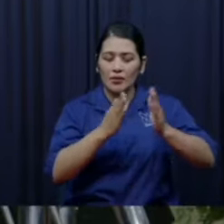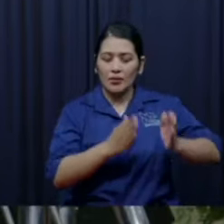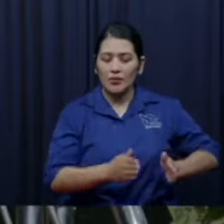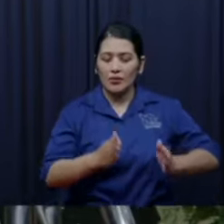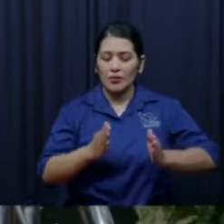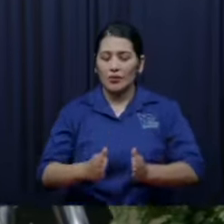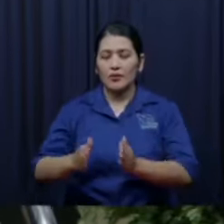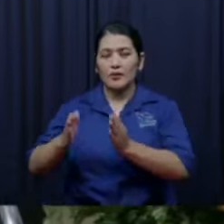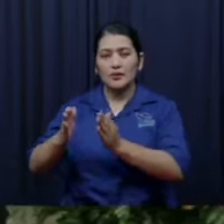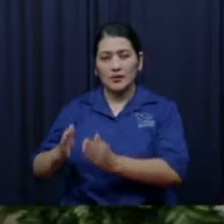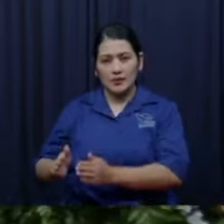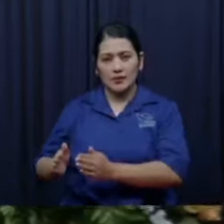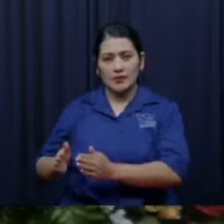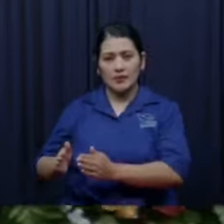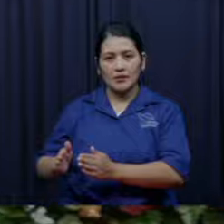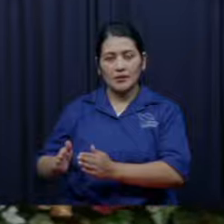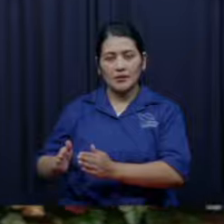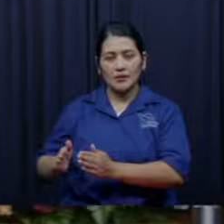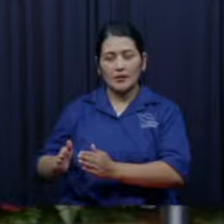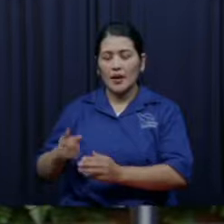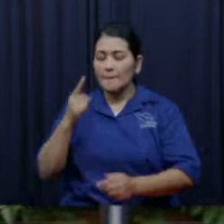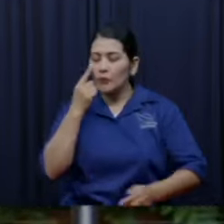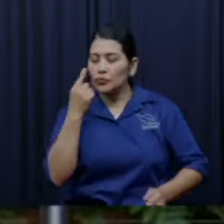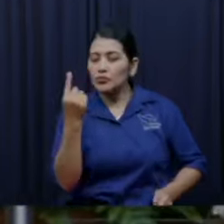sabiduría digo yo pues